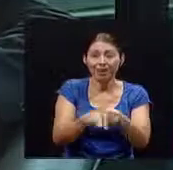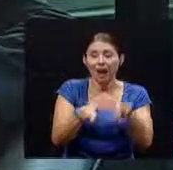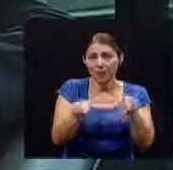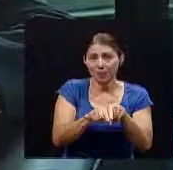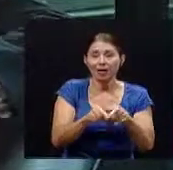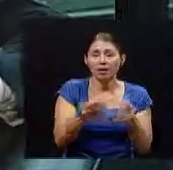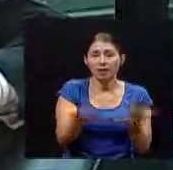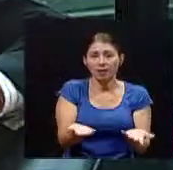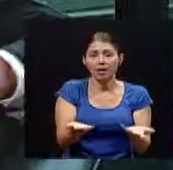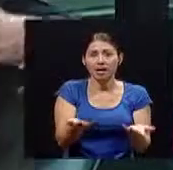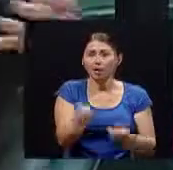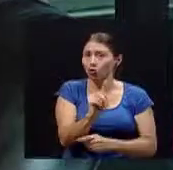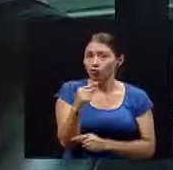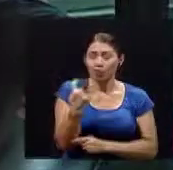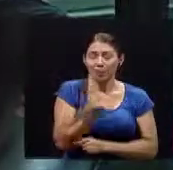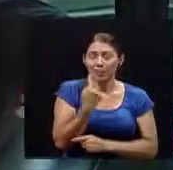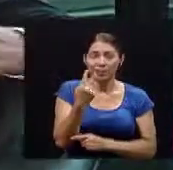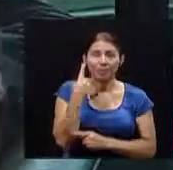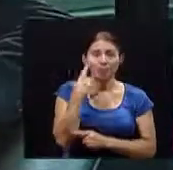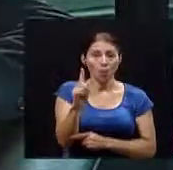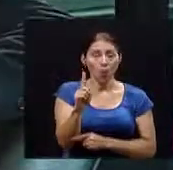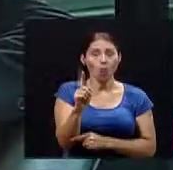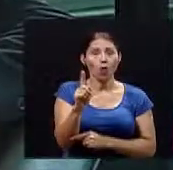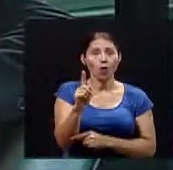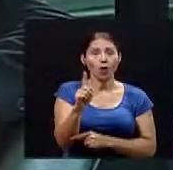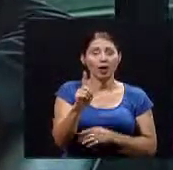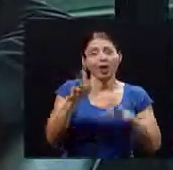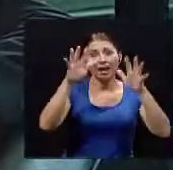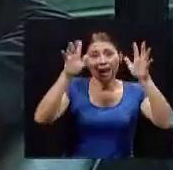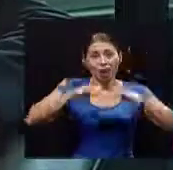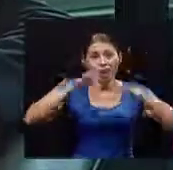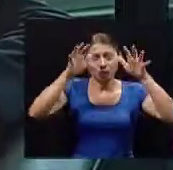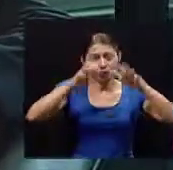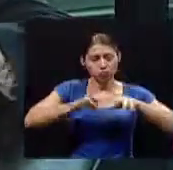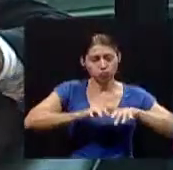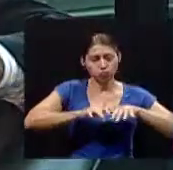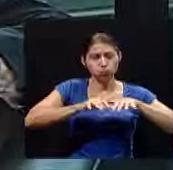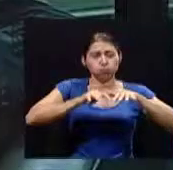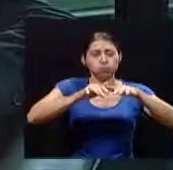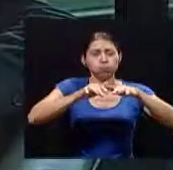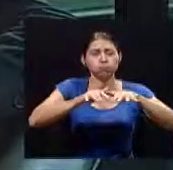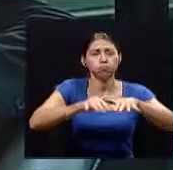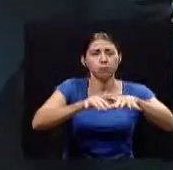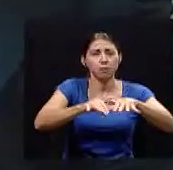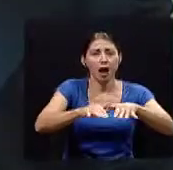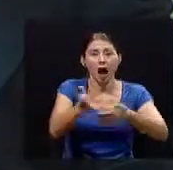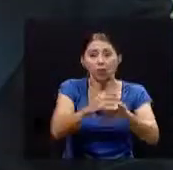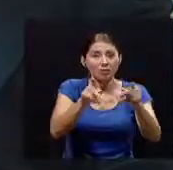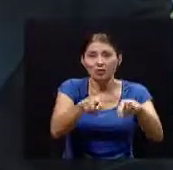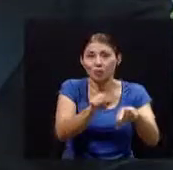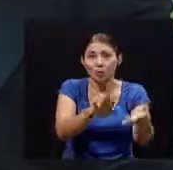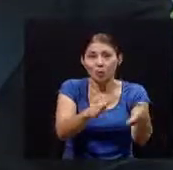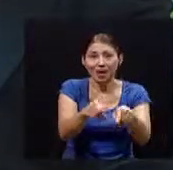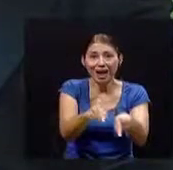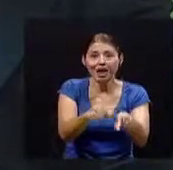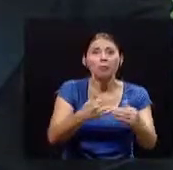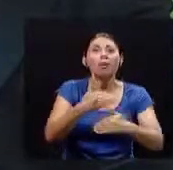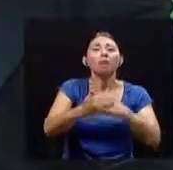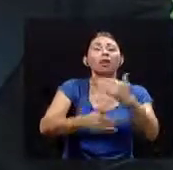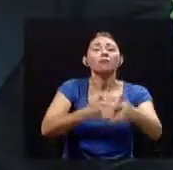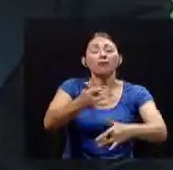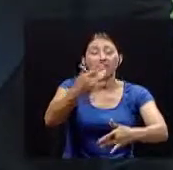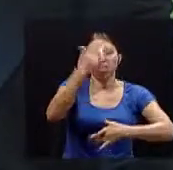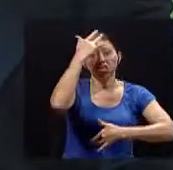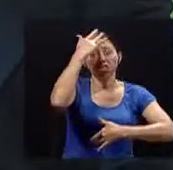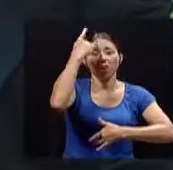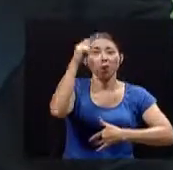afectada no solamente por el efecto mismo de la inundación sino por enfermedades hídricas por contaminación y también cuando tenemos sequías